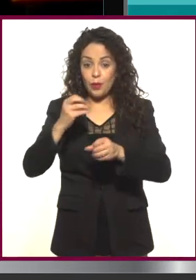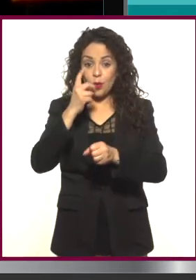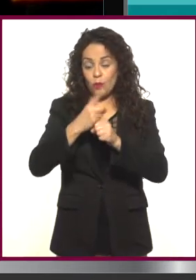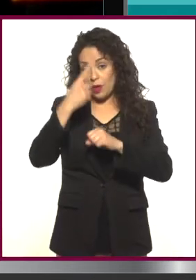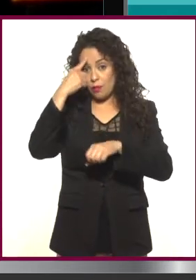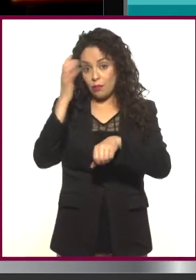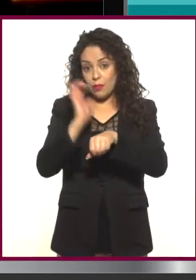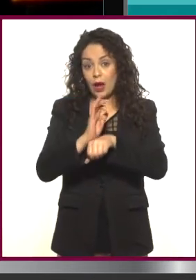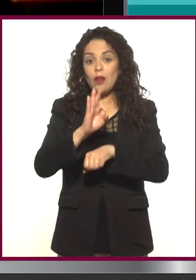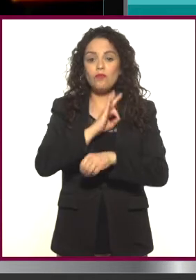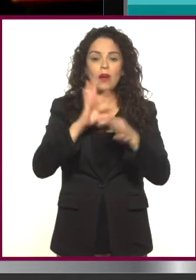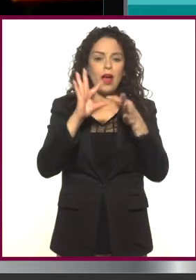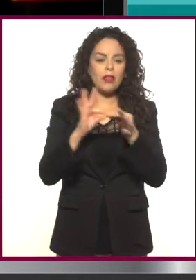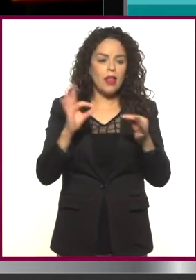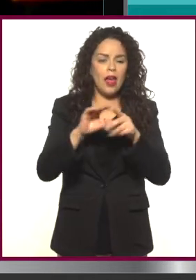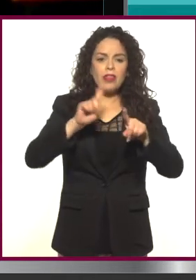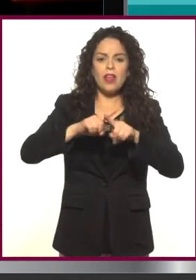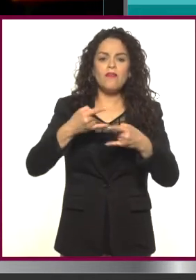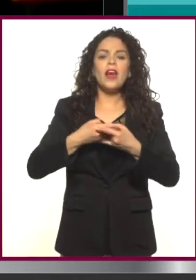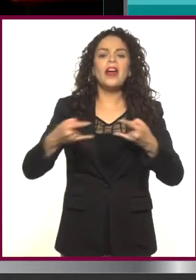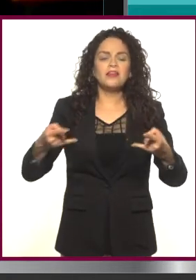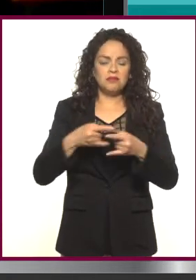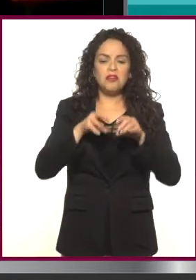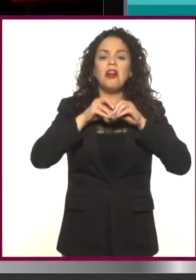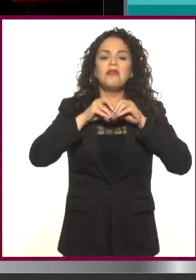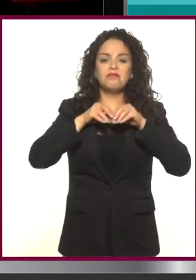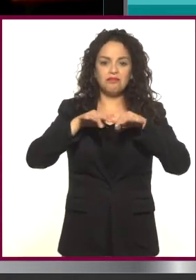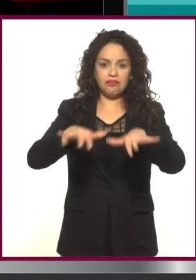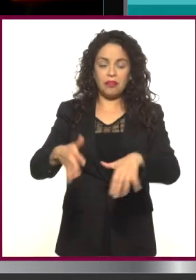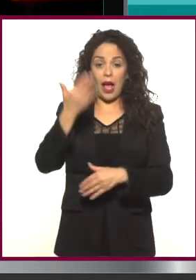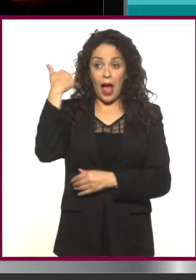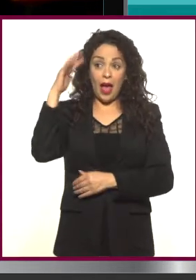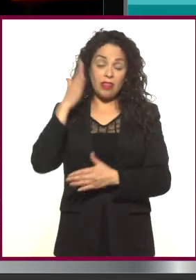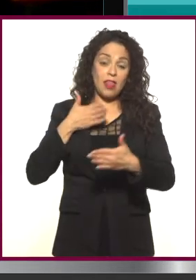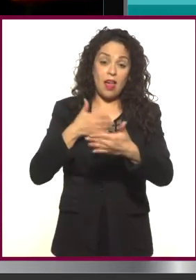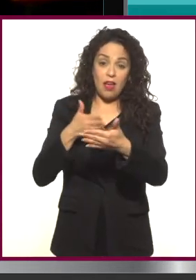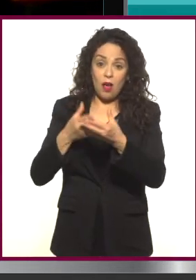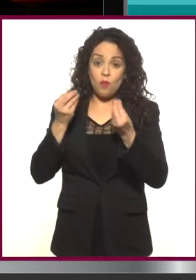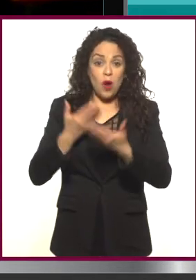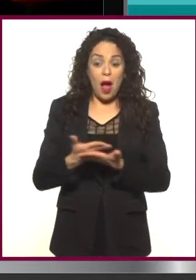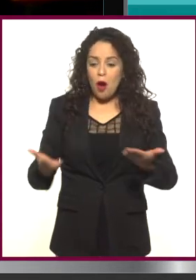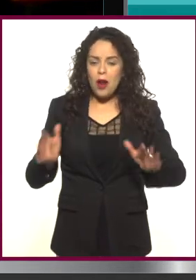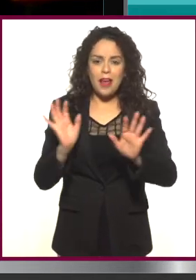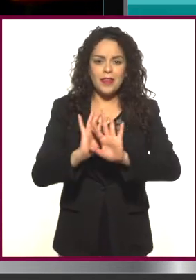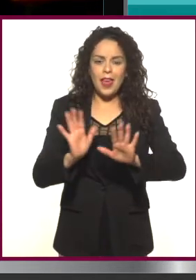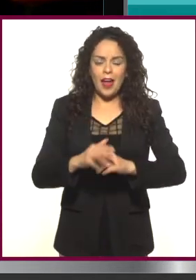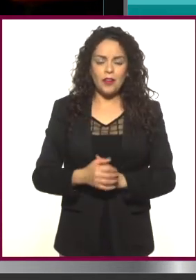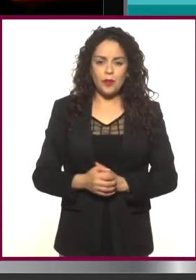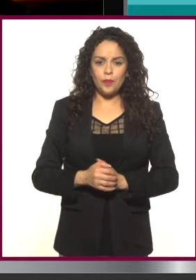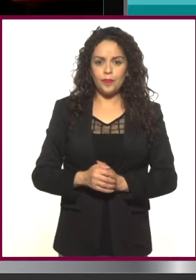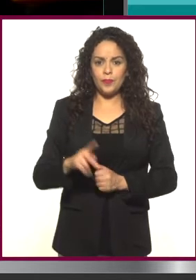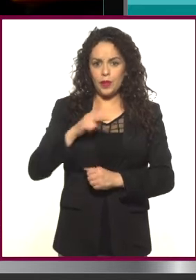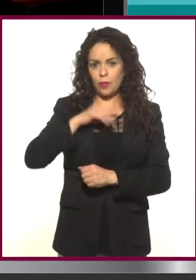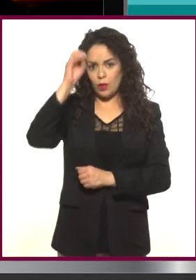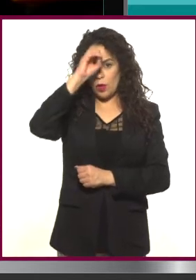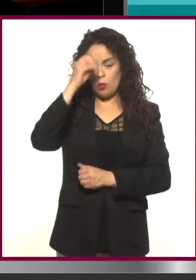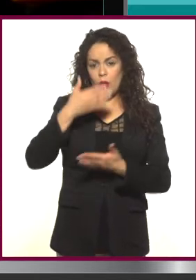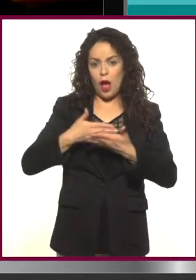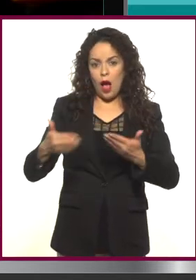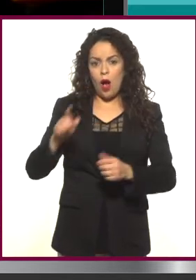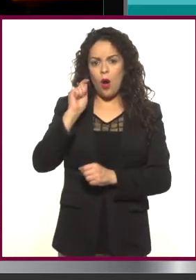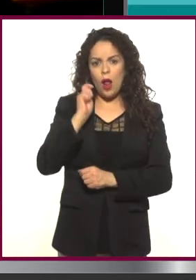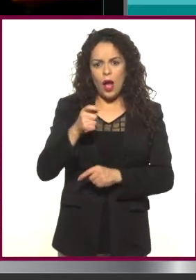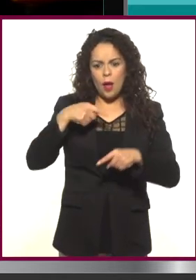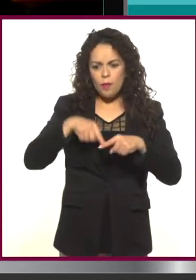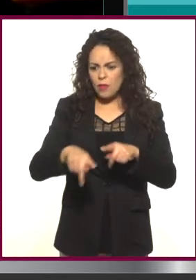historias. Ya no estamos tan limitados. Entonces yo creo que, por ejemplo, las cámaras que están saliendo ahora